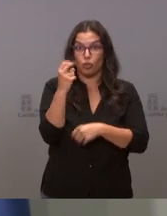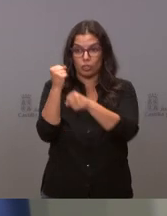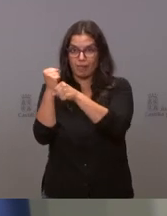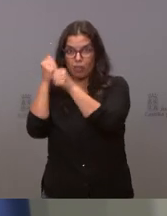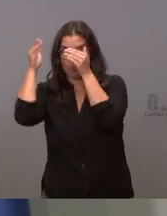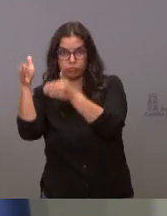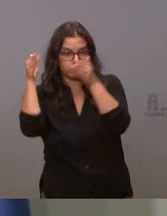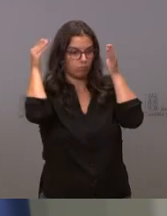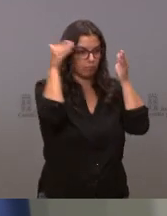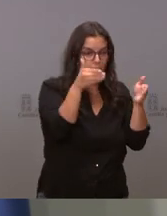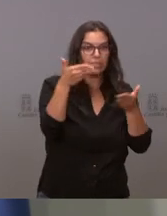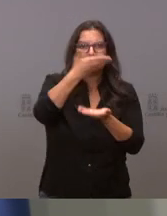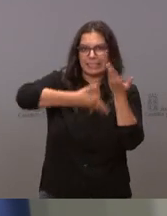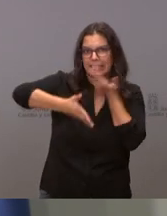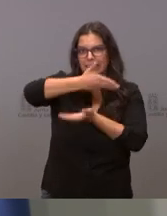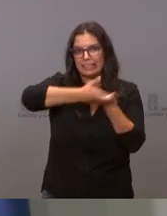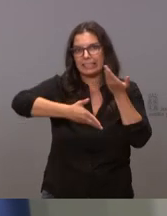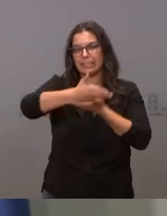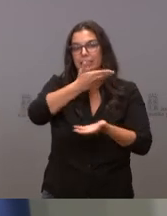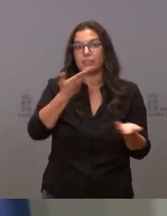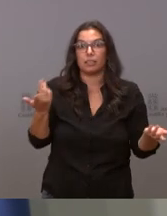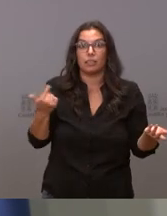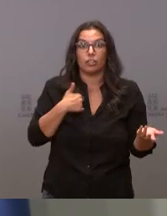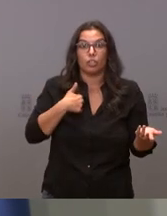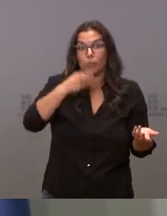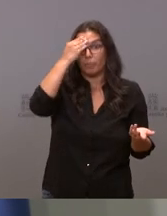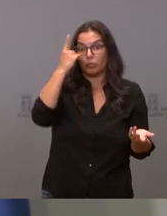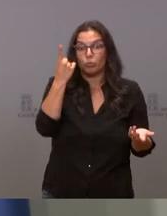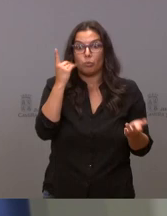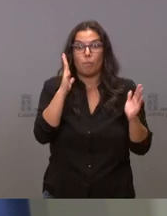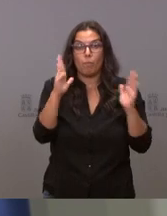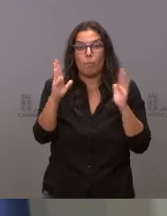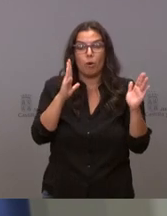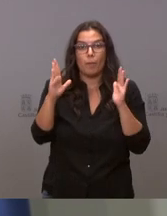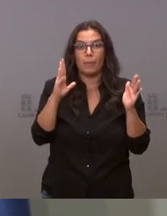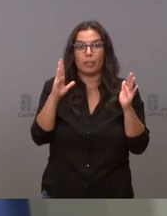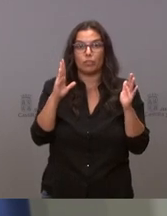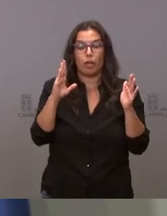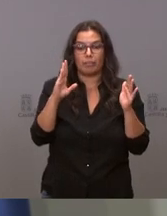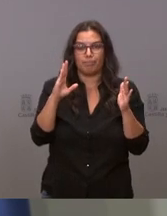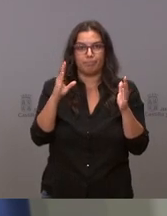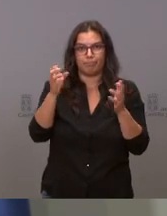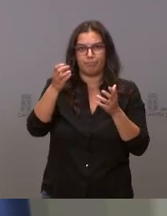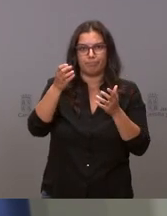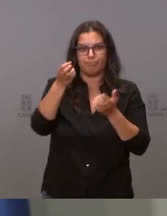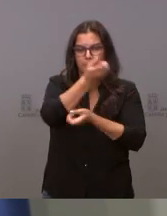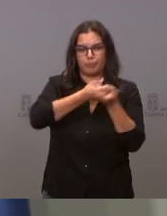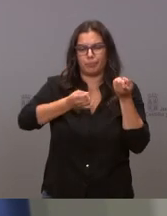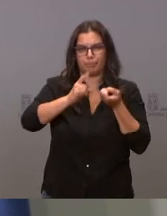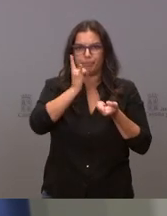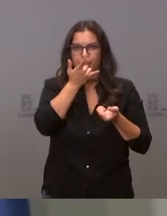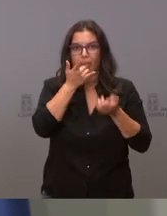trabajar conjuntamente y yo creo que hubo un momento en que hubo un error de información que le llevó al presidente